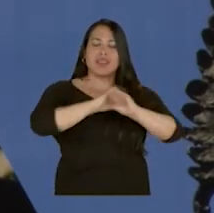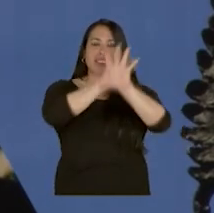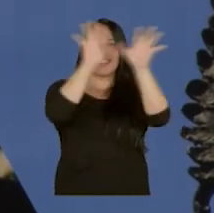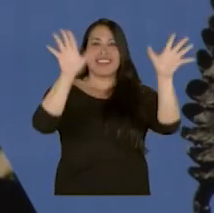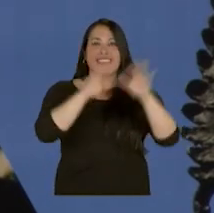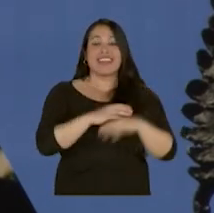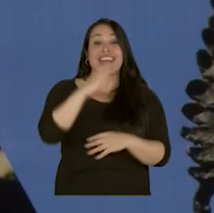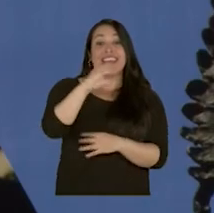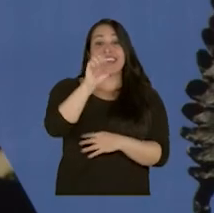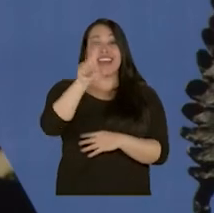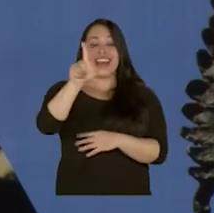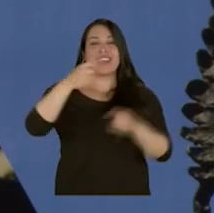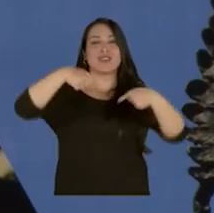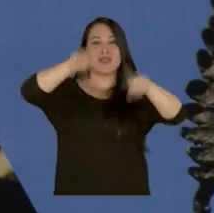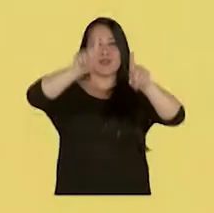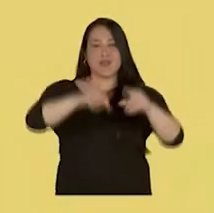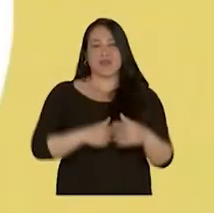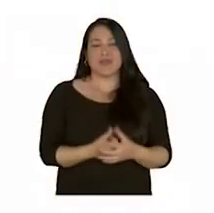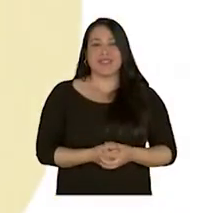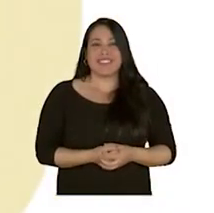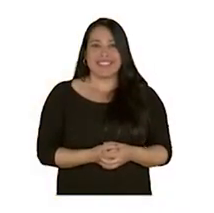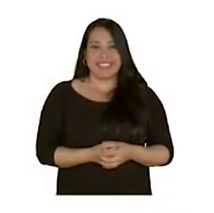posible. El CAEL es de ustedes.